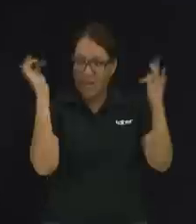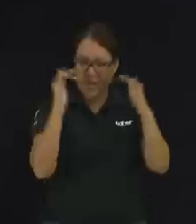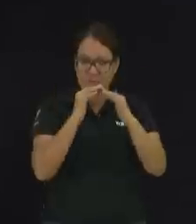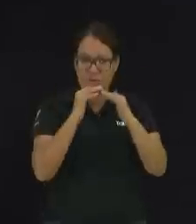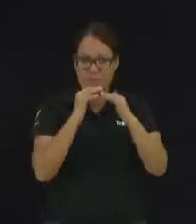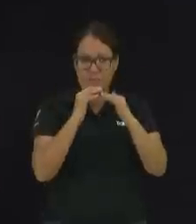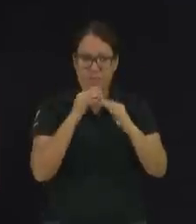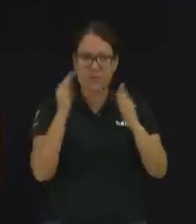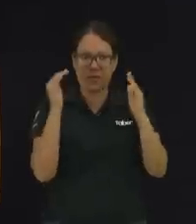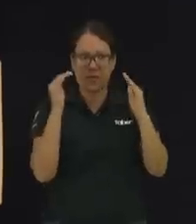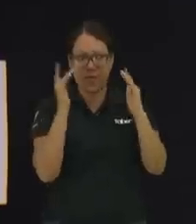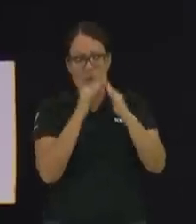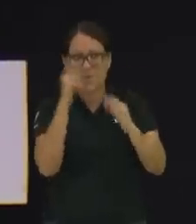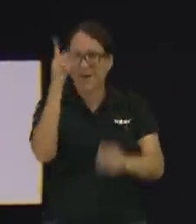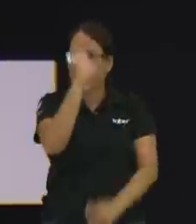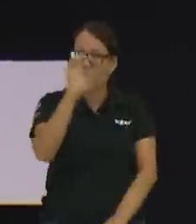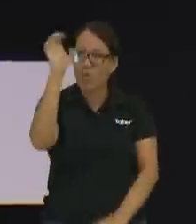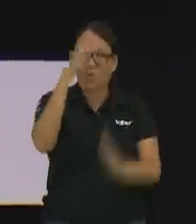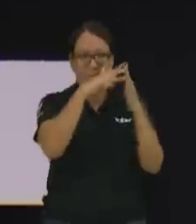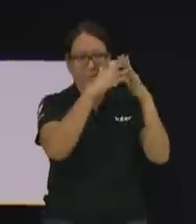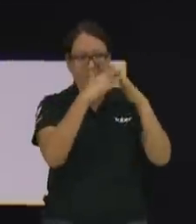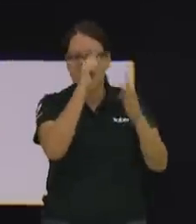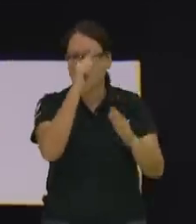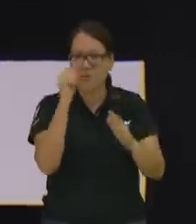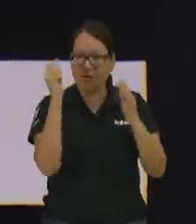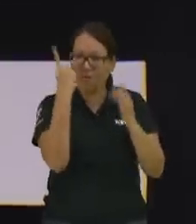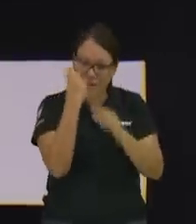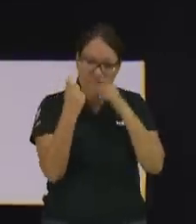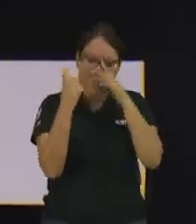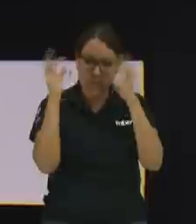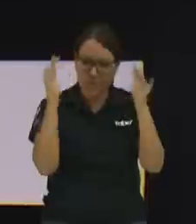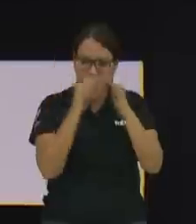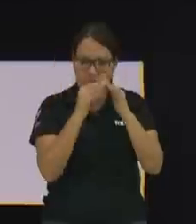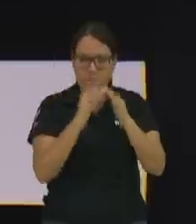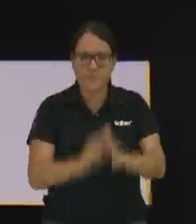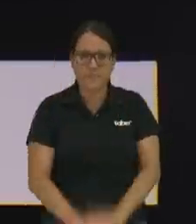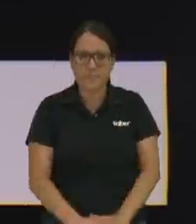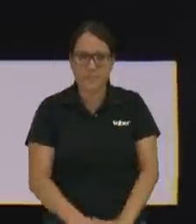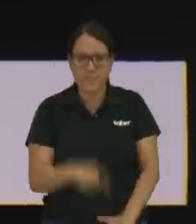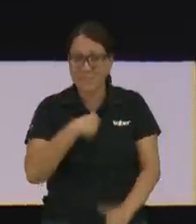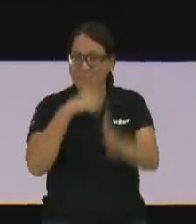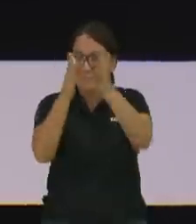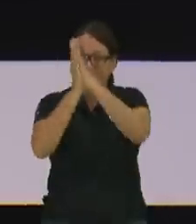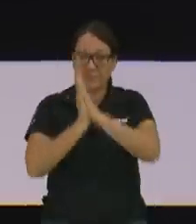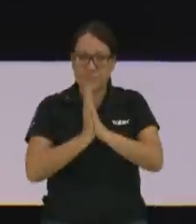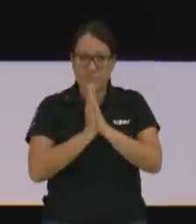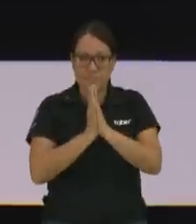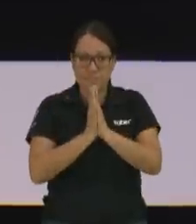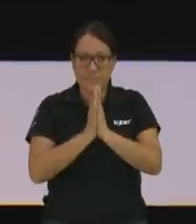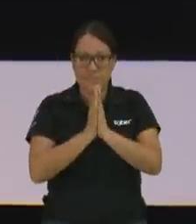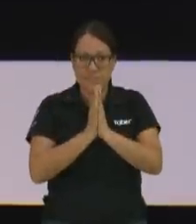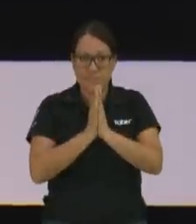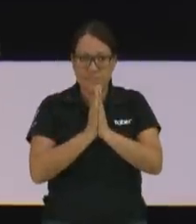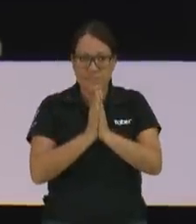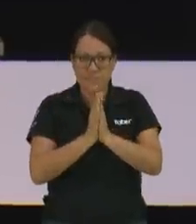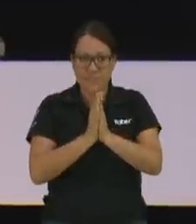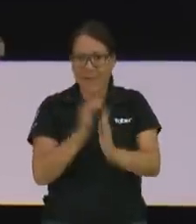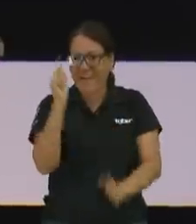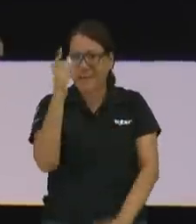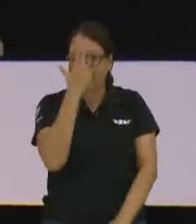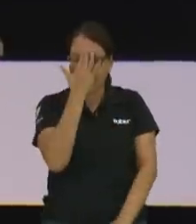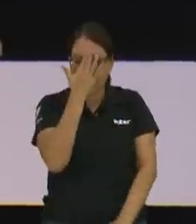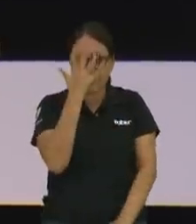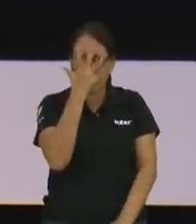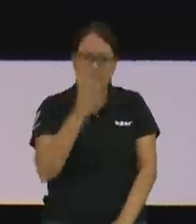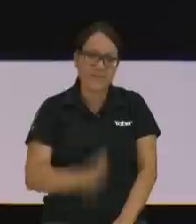falta la de Europa y la de Estados Unidos la vamos a hacer vía Zoom. Les pedí que levantaran los manos los que tienen servicios sociales son una vergüenza papá